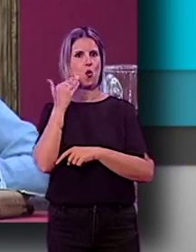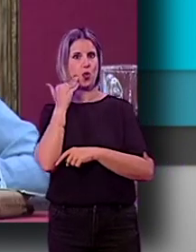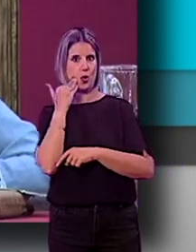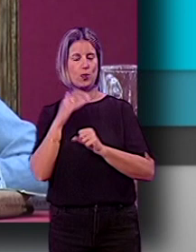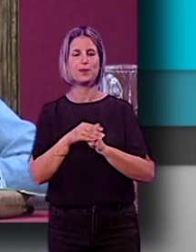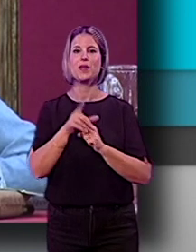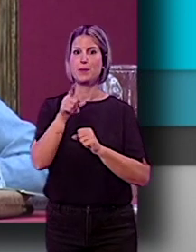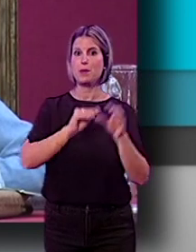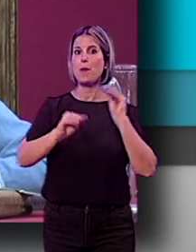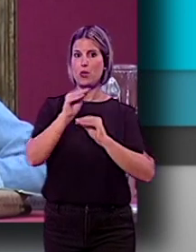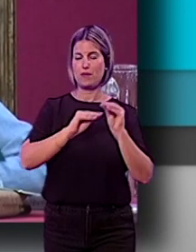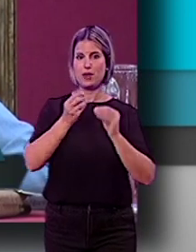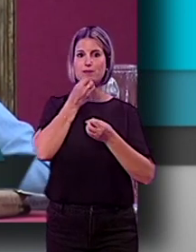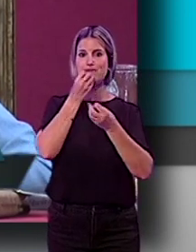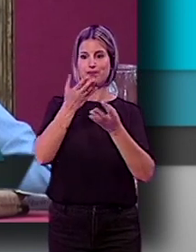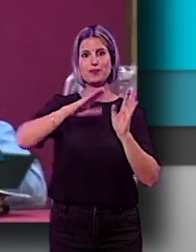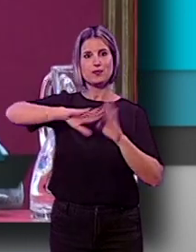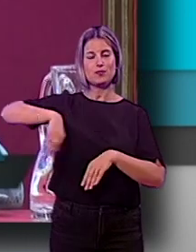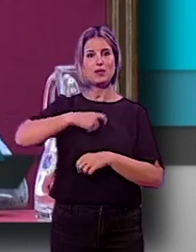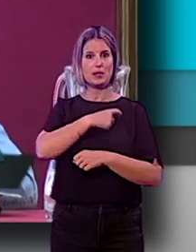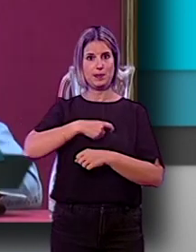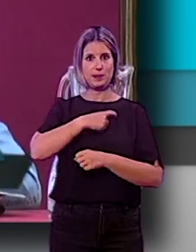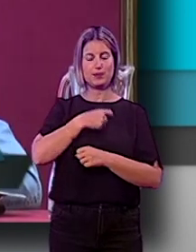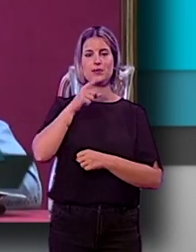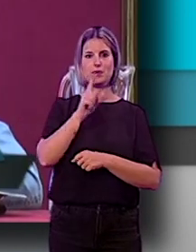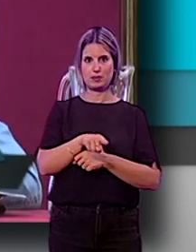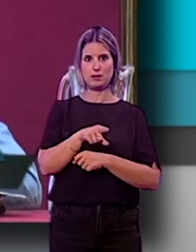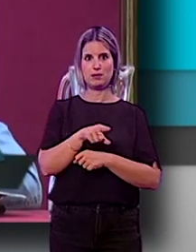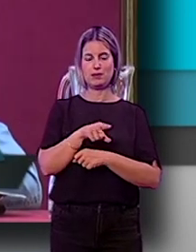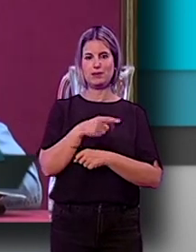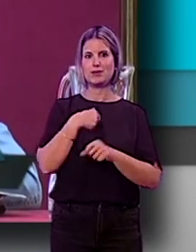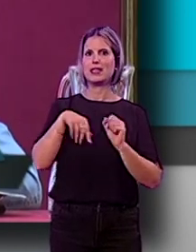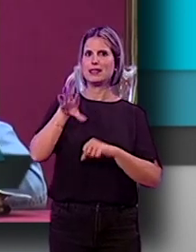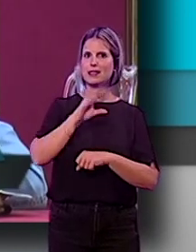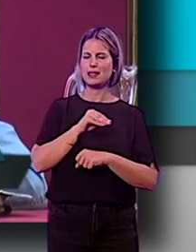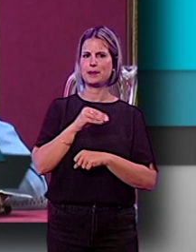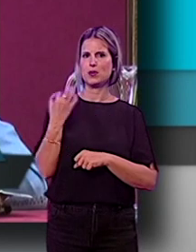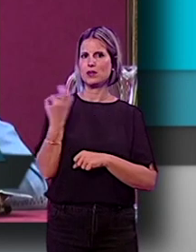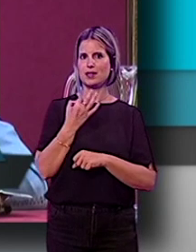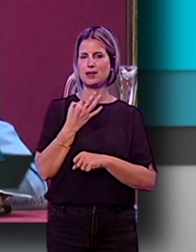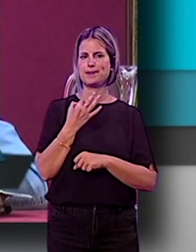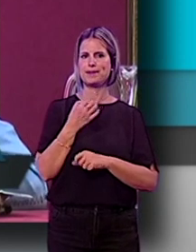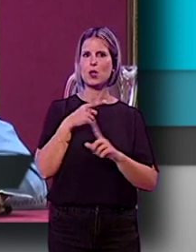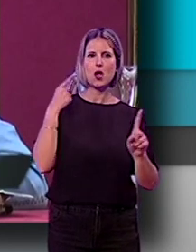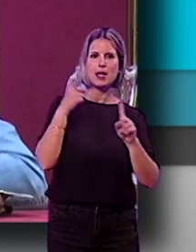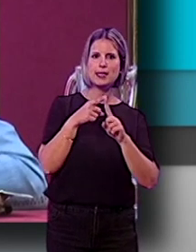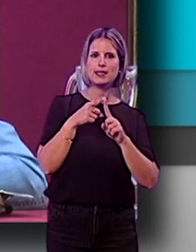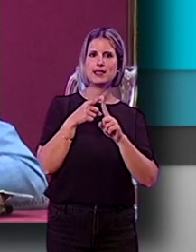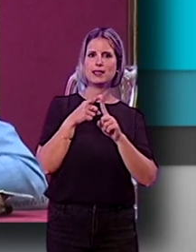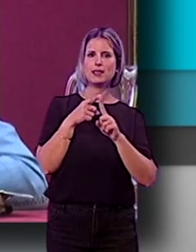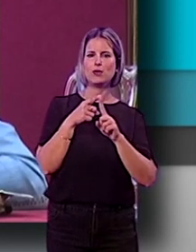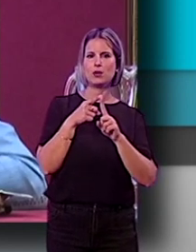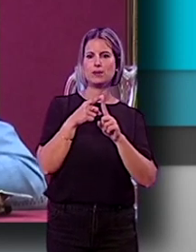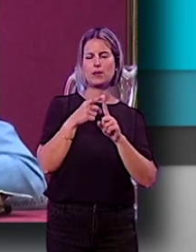modificación, que ya la comentamos en la última comisión, entendemos que no solo va a mejorar la